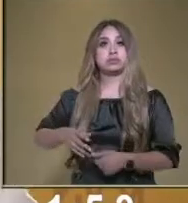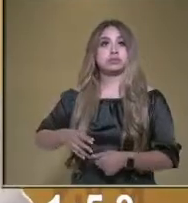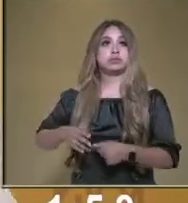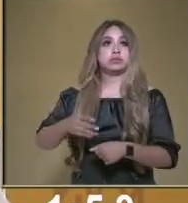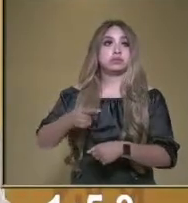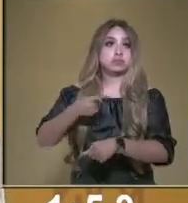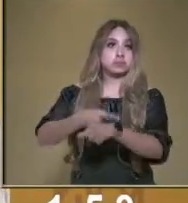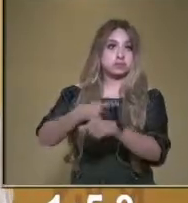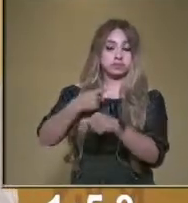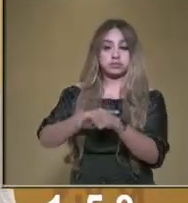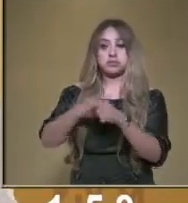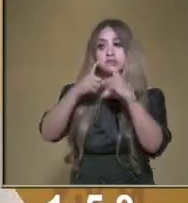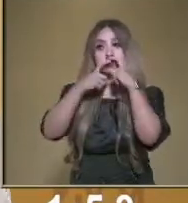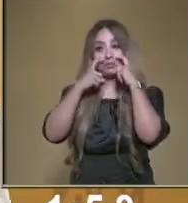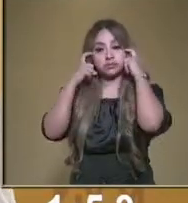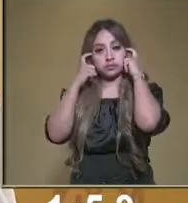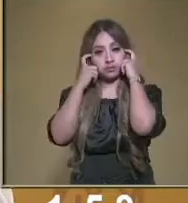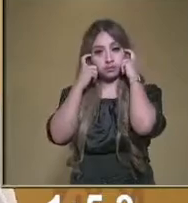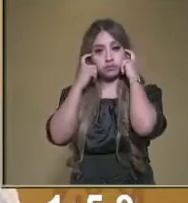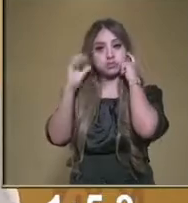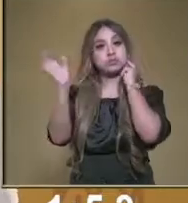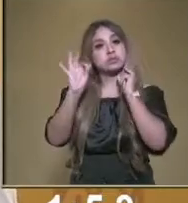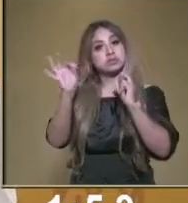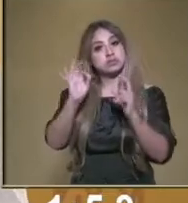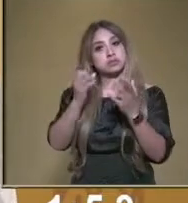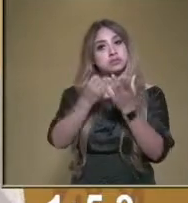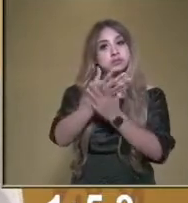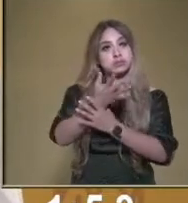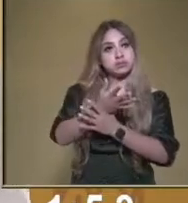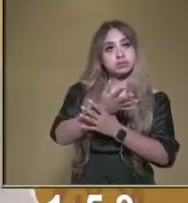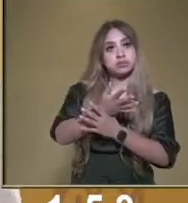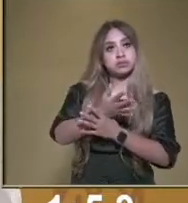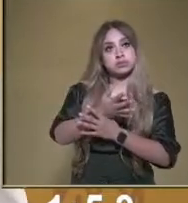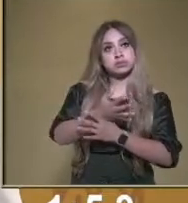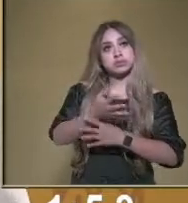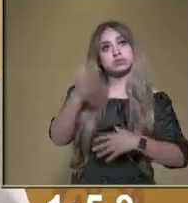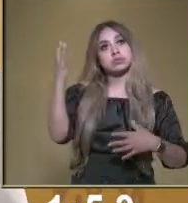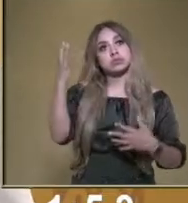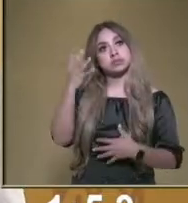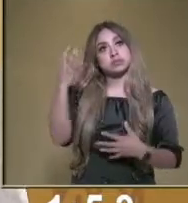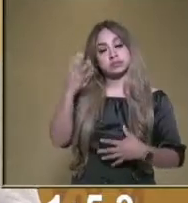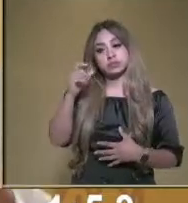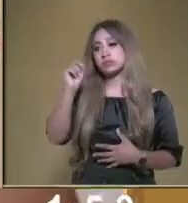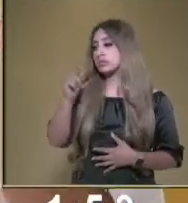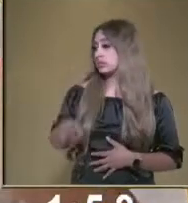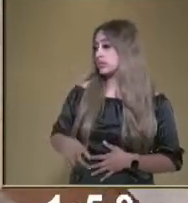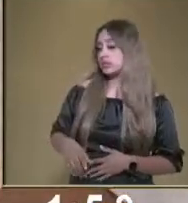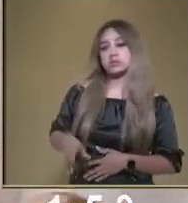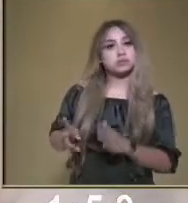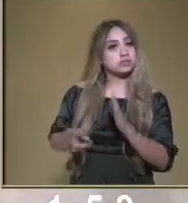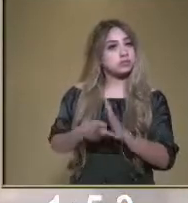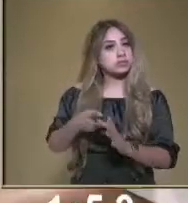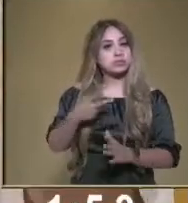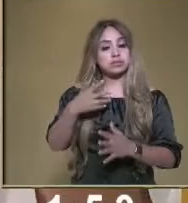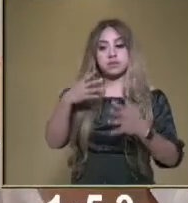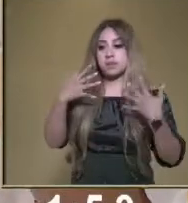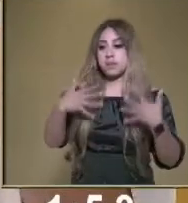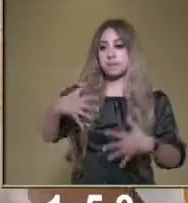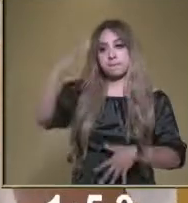ponernos cubrebocas. Si vamos a salir, nos vamos a una ducha y al regresar nos volvemos a bañar para quitarnos todas